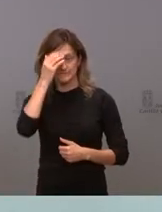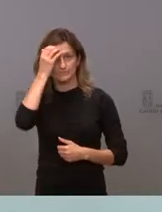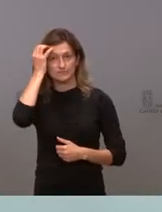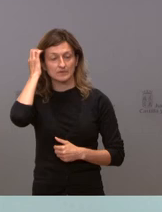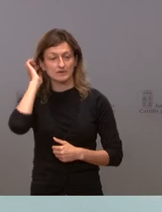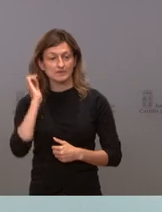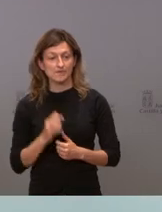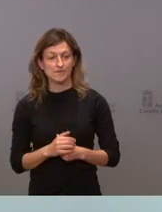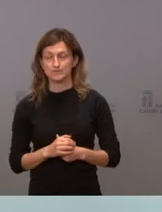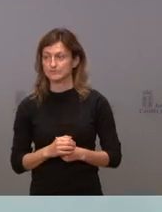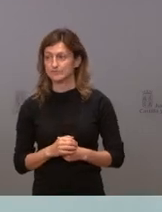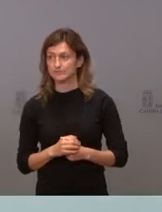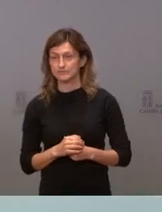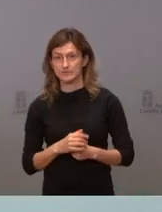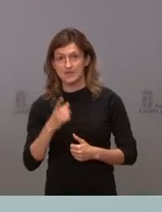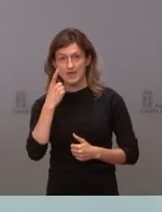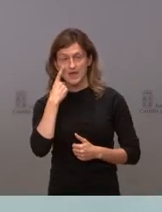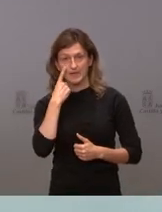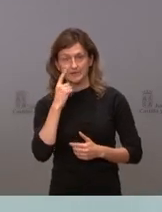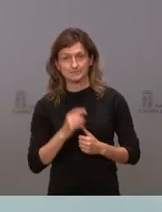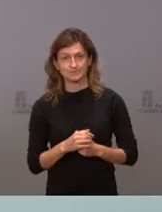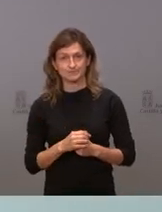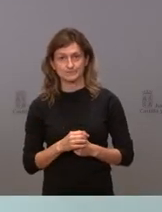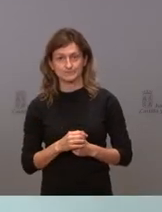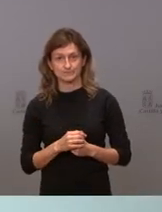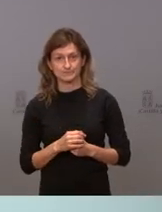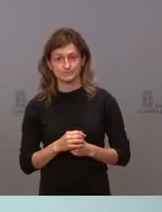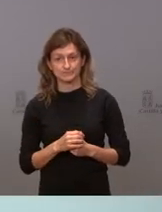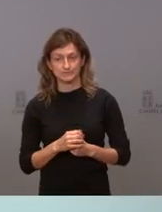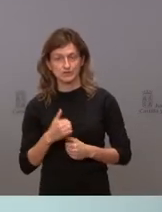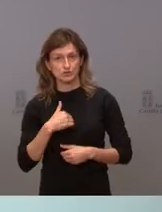vamos a ver desde el respeto a todas las